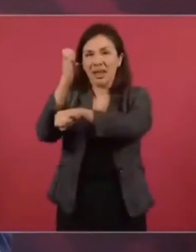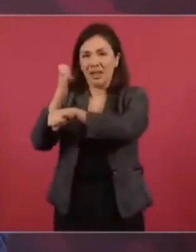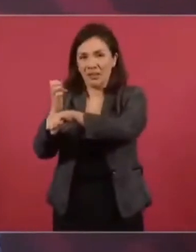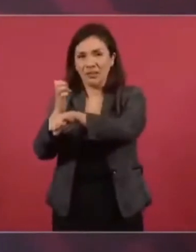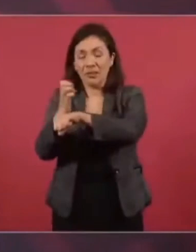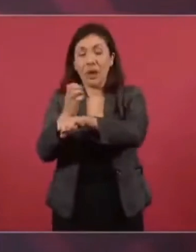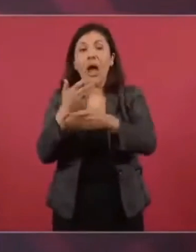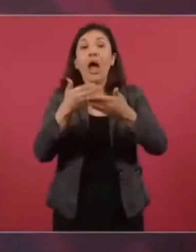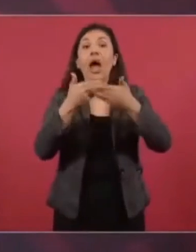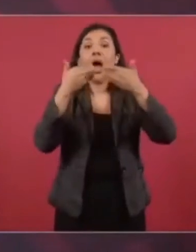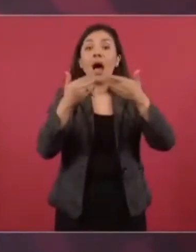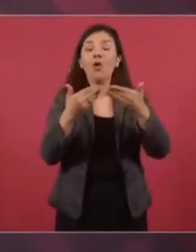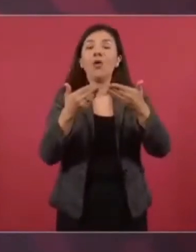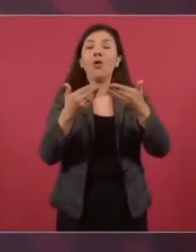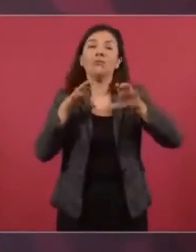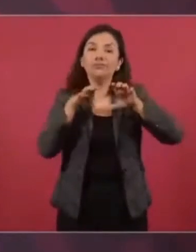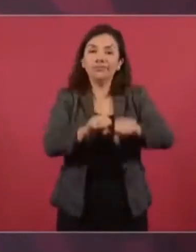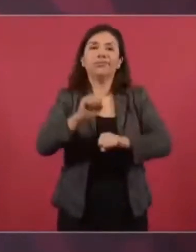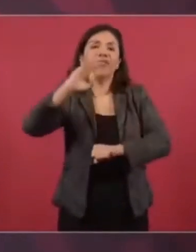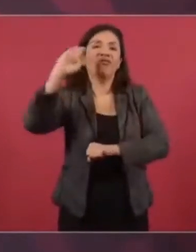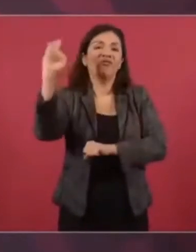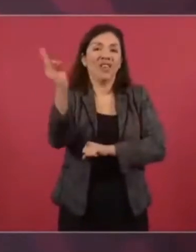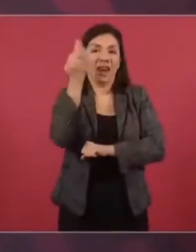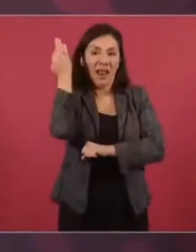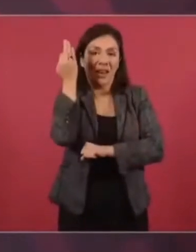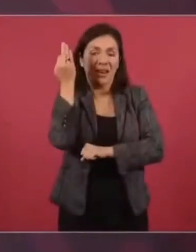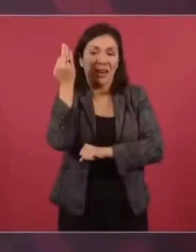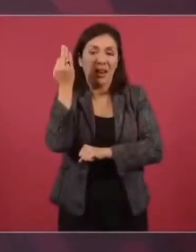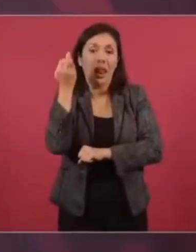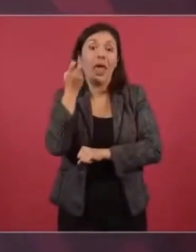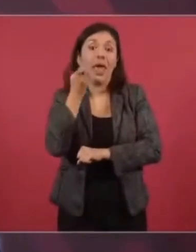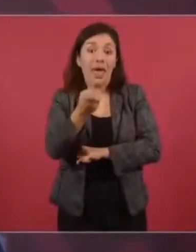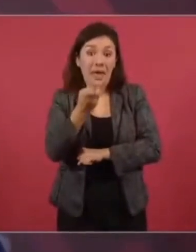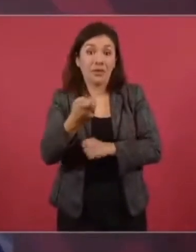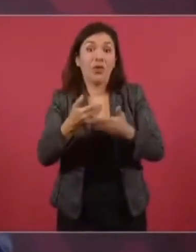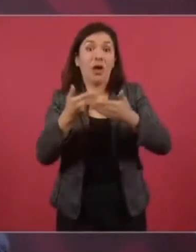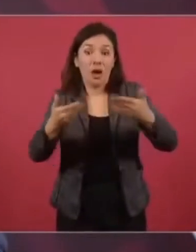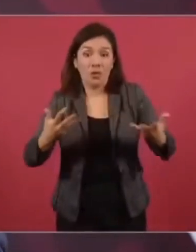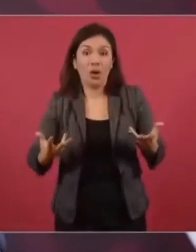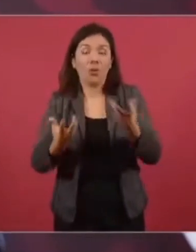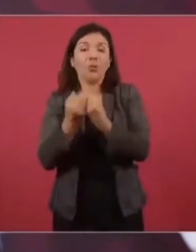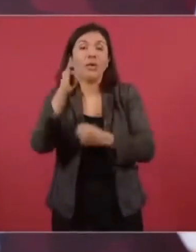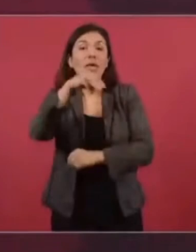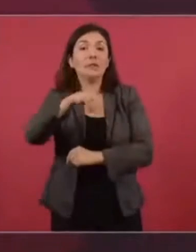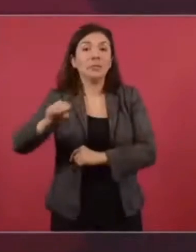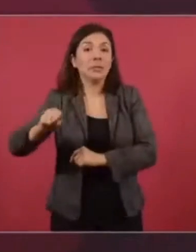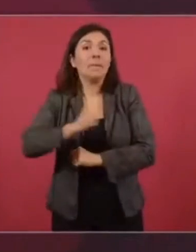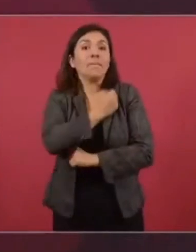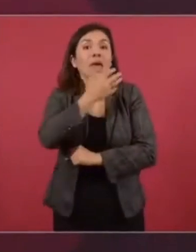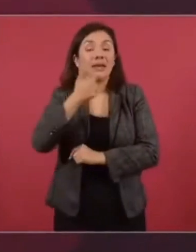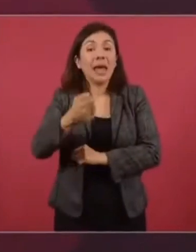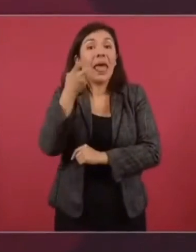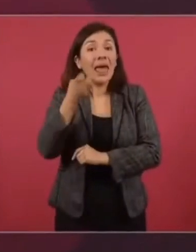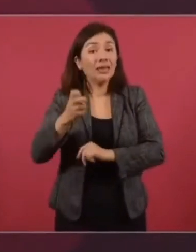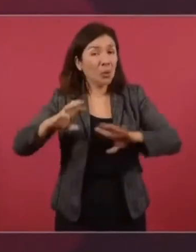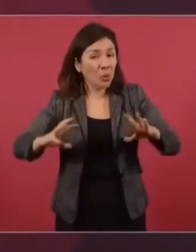y ahora se están federalizando. Todo eso pasa a formar parte del IMSS-Bienestar. En suma,